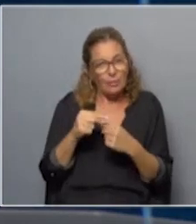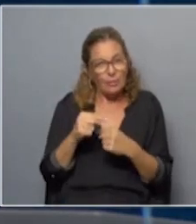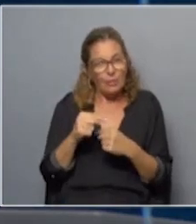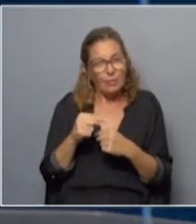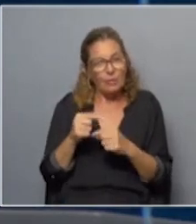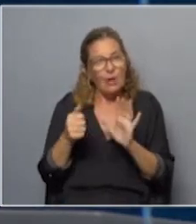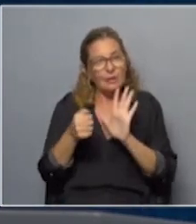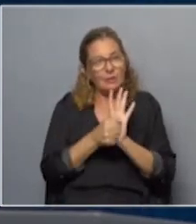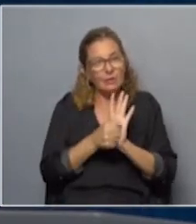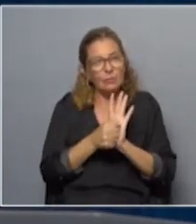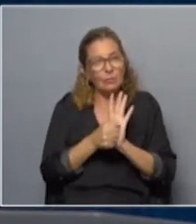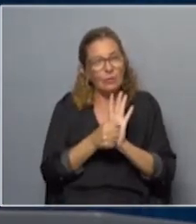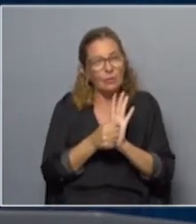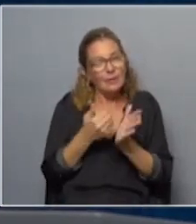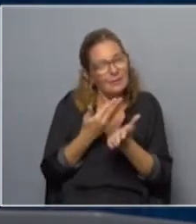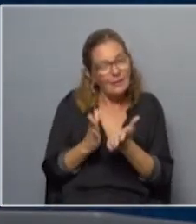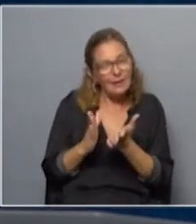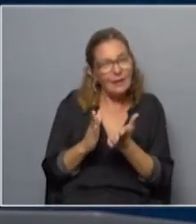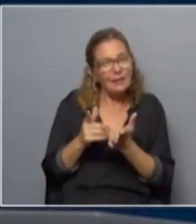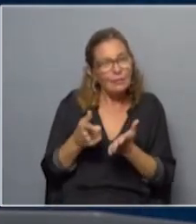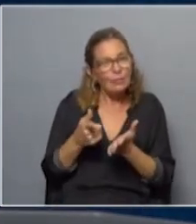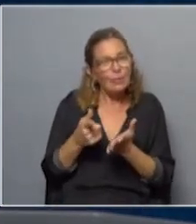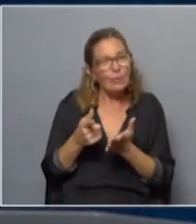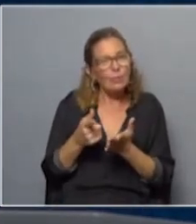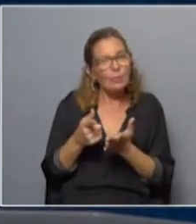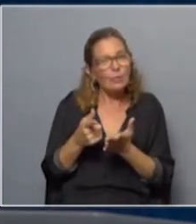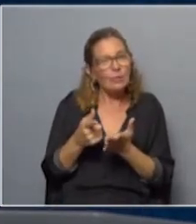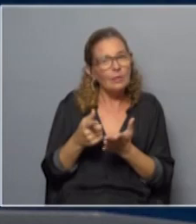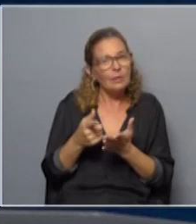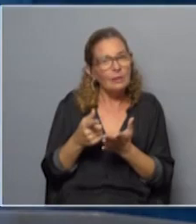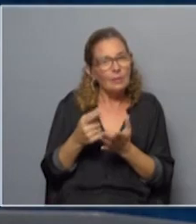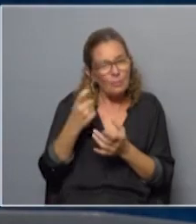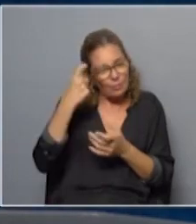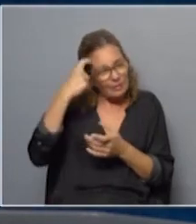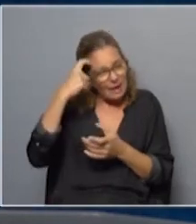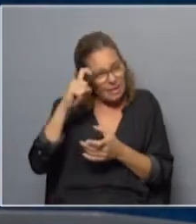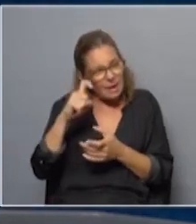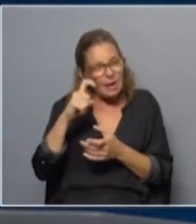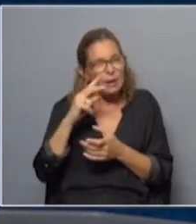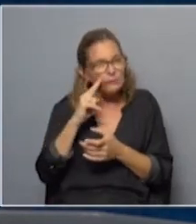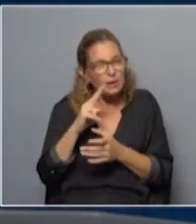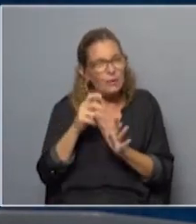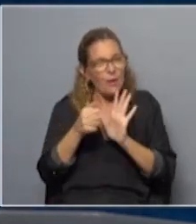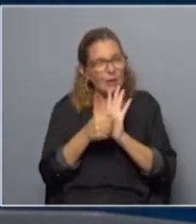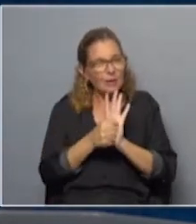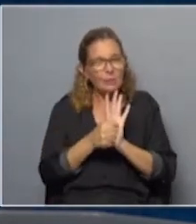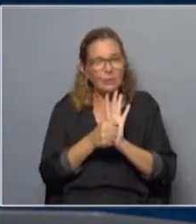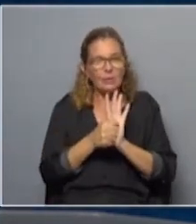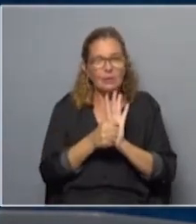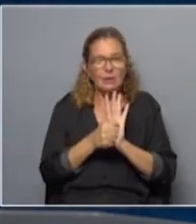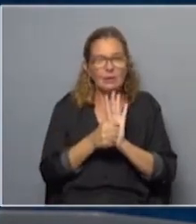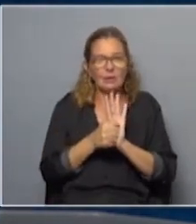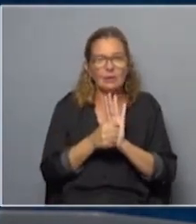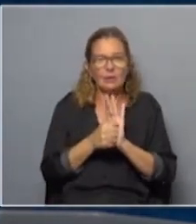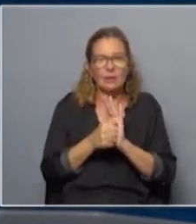los artículos impugnados, es ese espíritu de la idea de que el que defiende